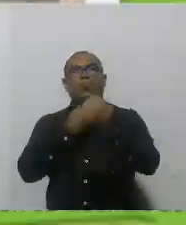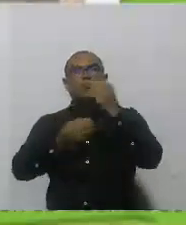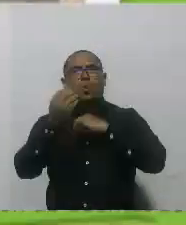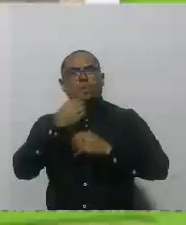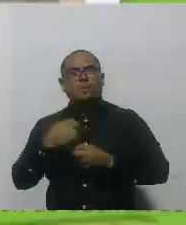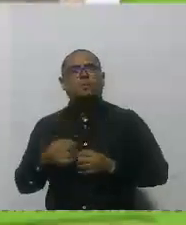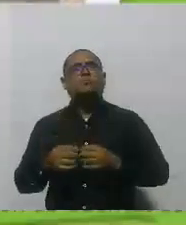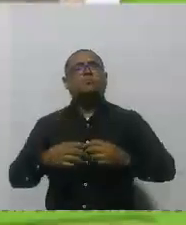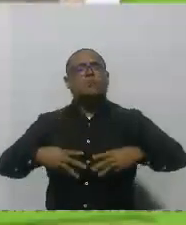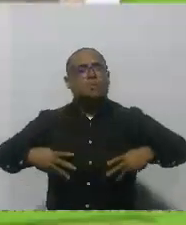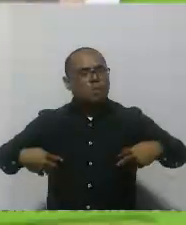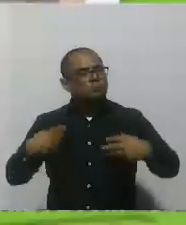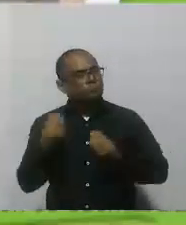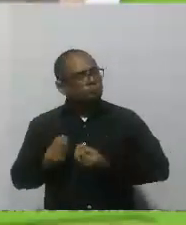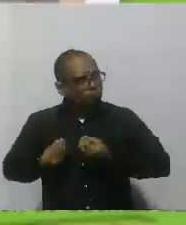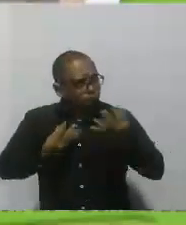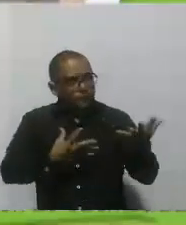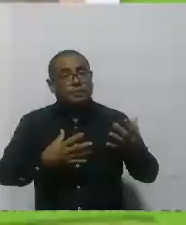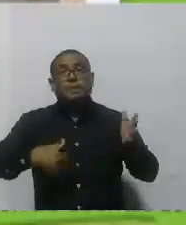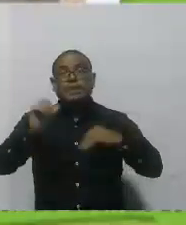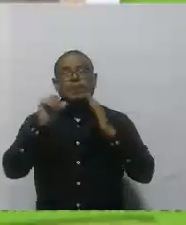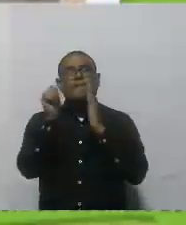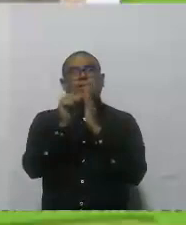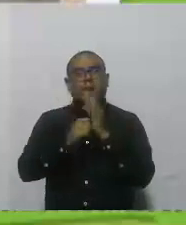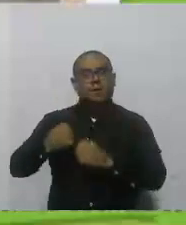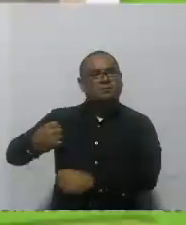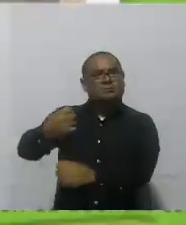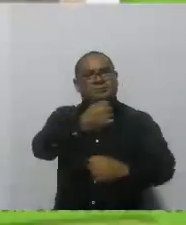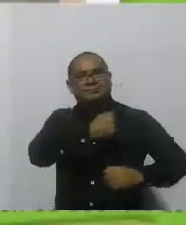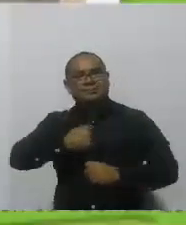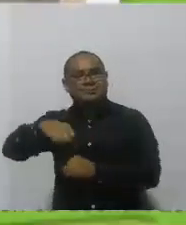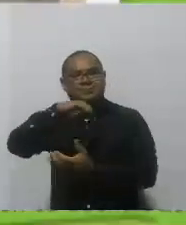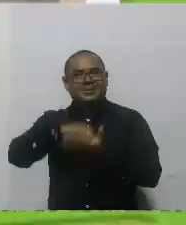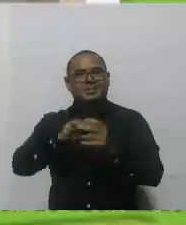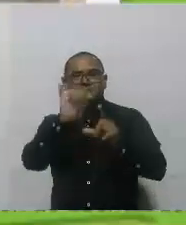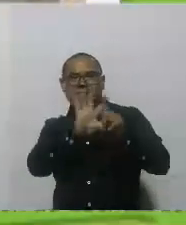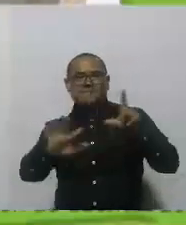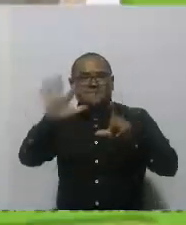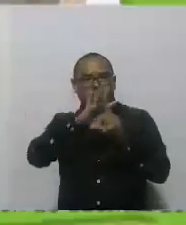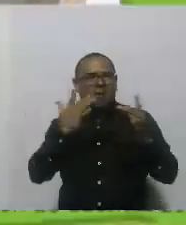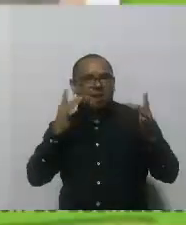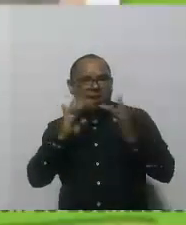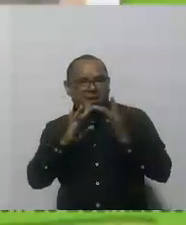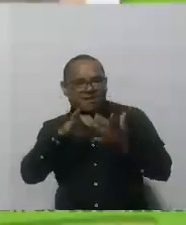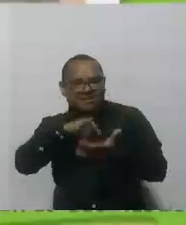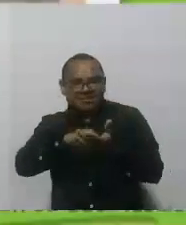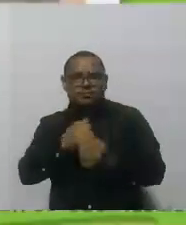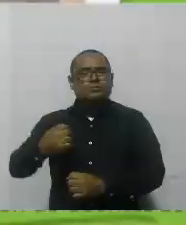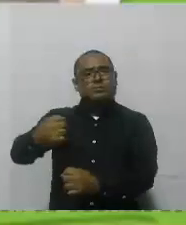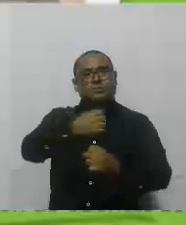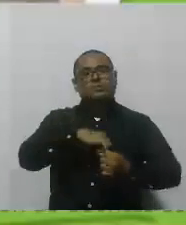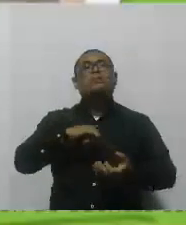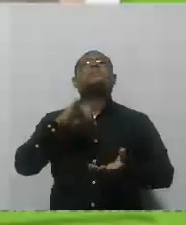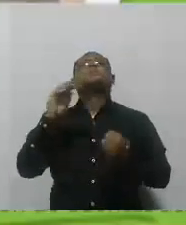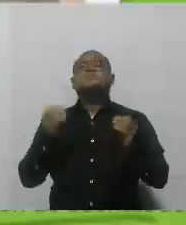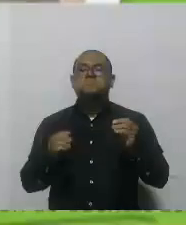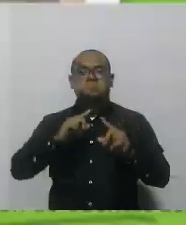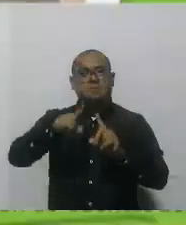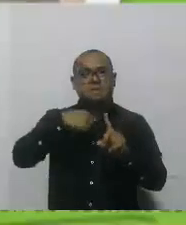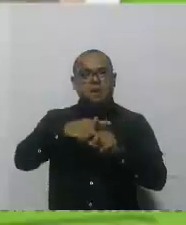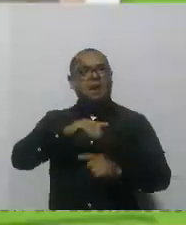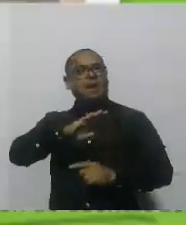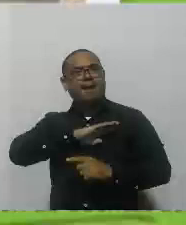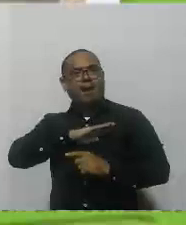nutrición porque ha sido el programa de las ollas comunitarias, como lo decía el video y como lo ha mencionado el señor alcalde desde el